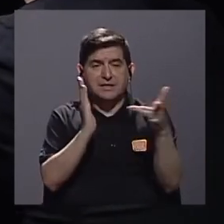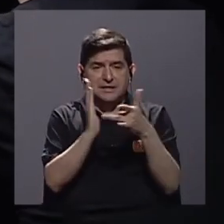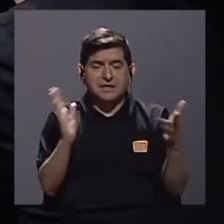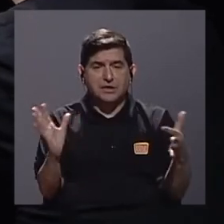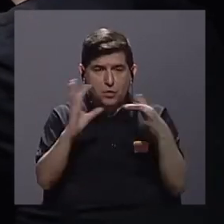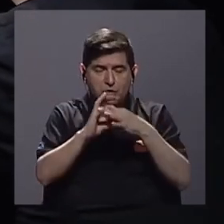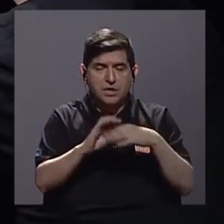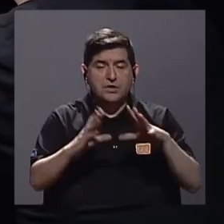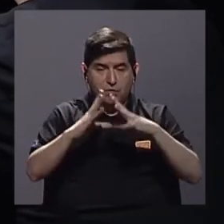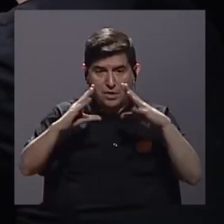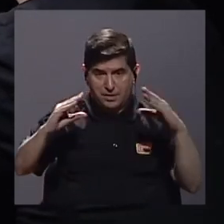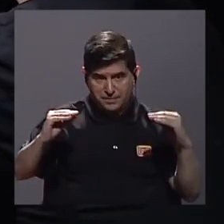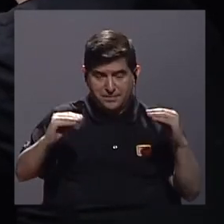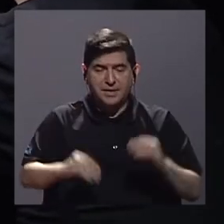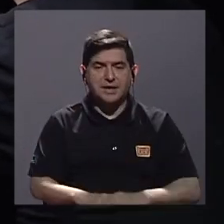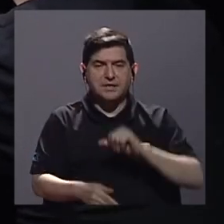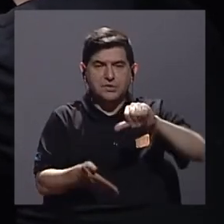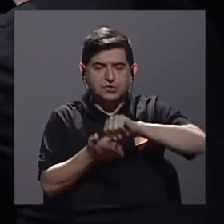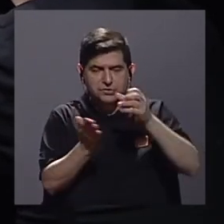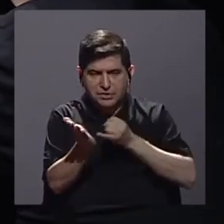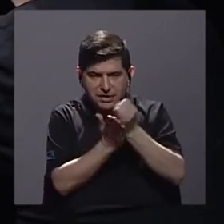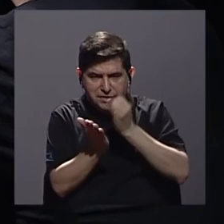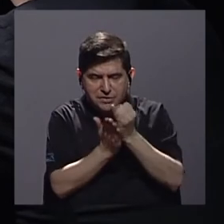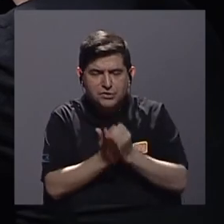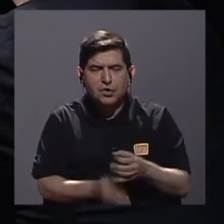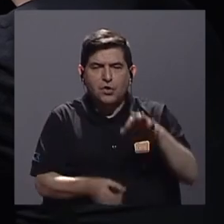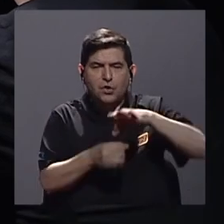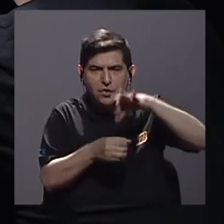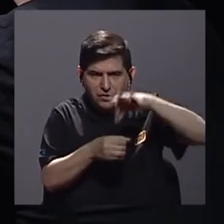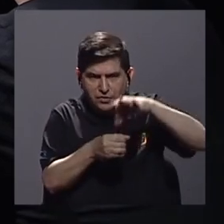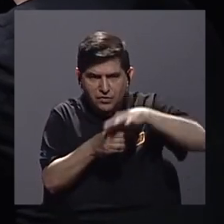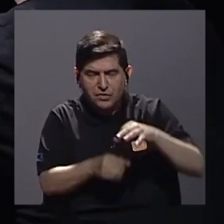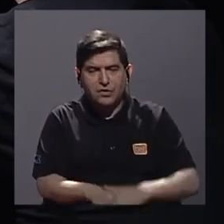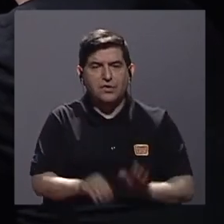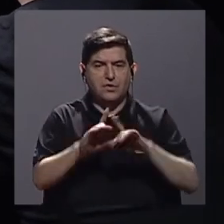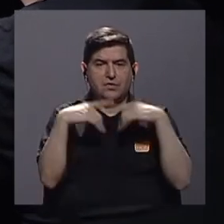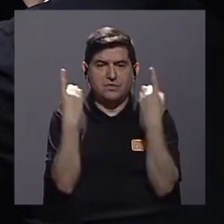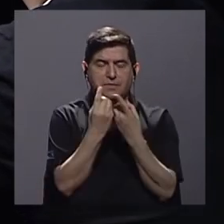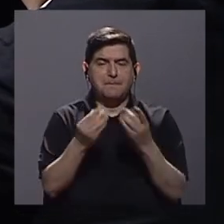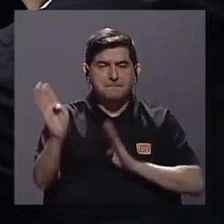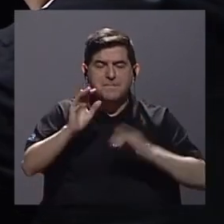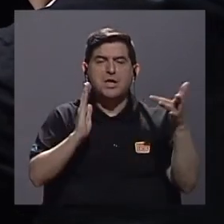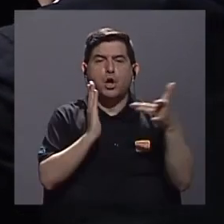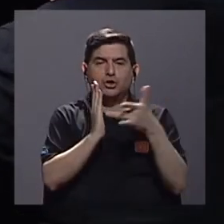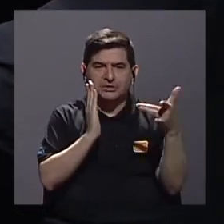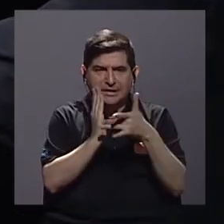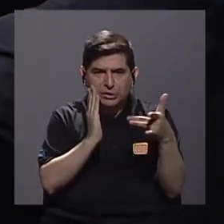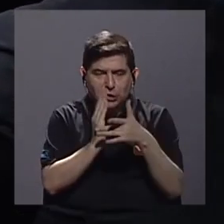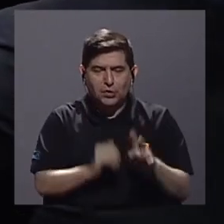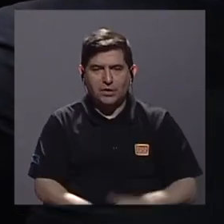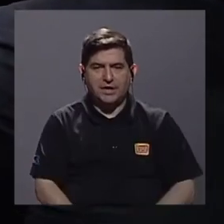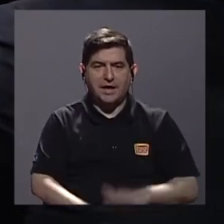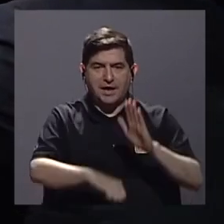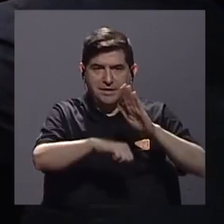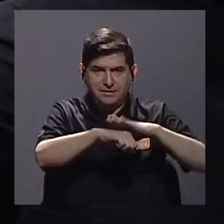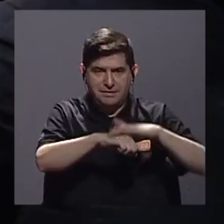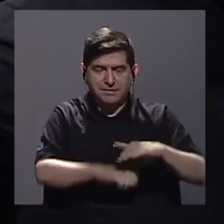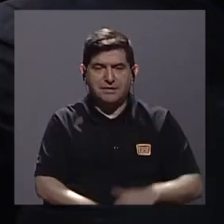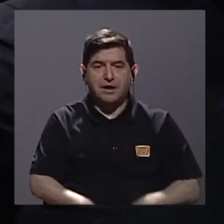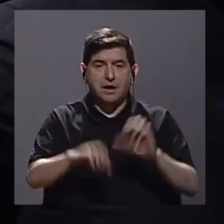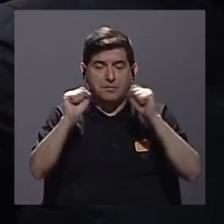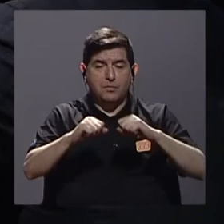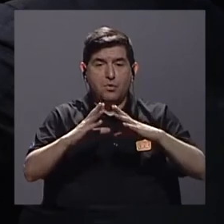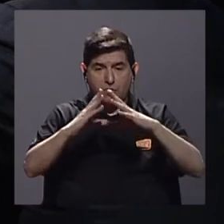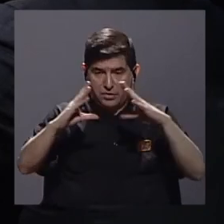a esa papaya por ejemplo el Centro de Investigaciones Agronómicas en su departamento de Biotecnología logró sacar